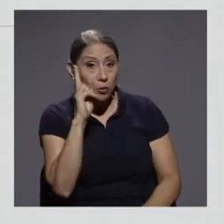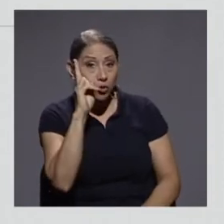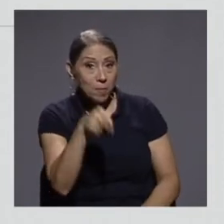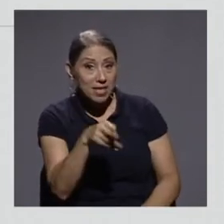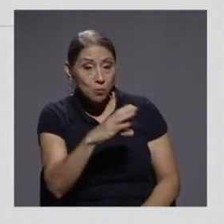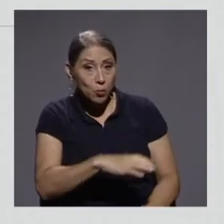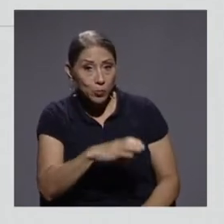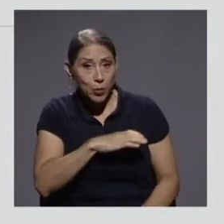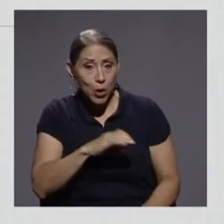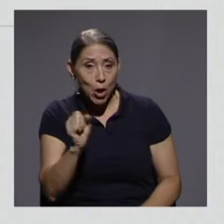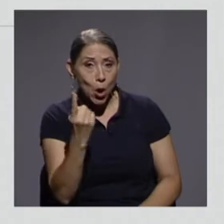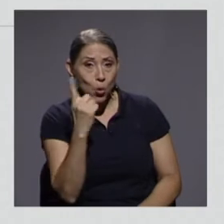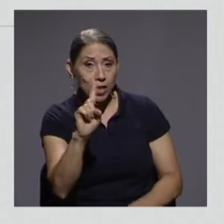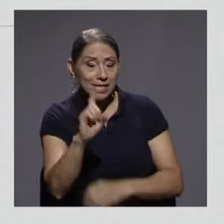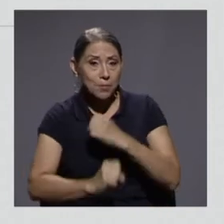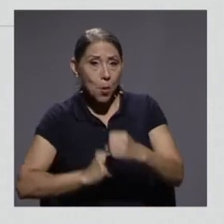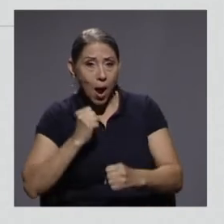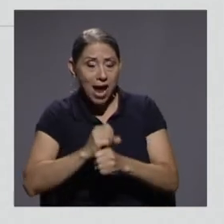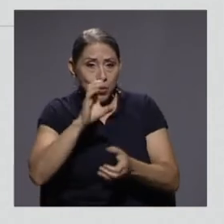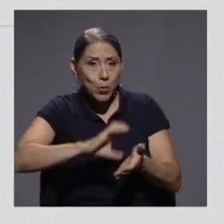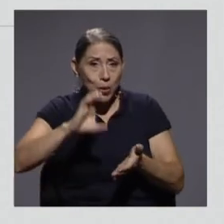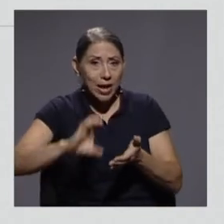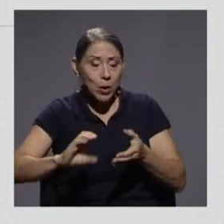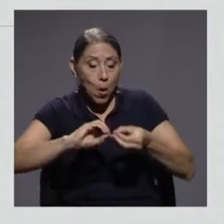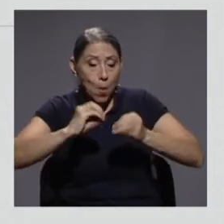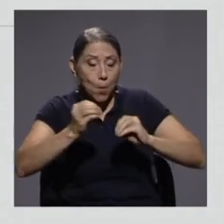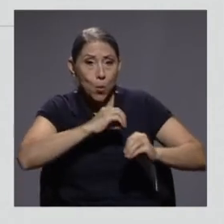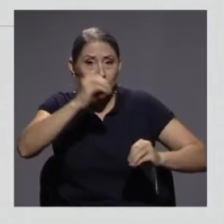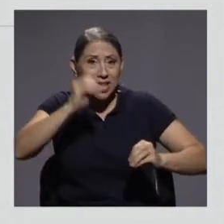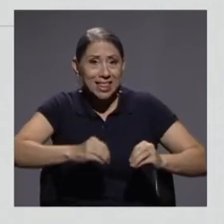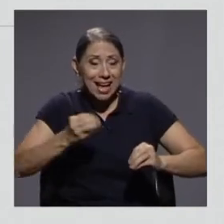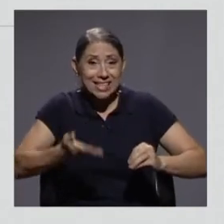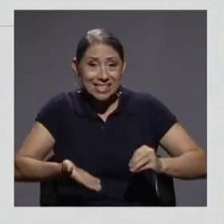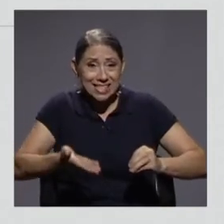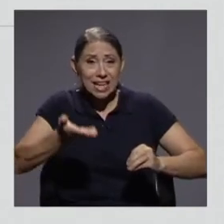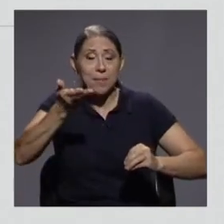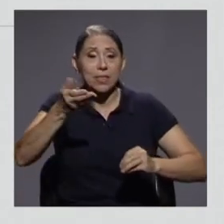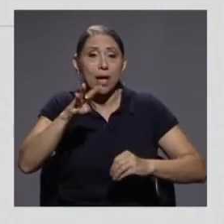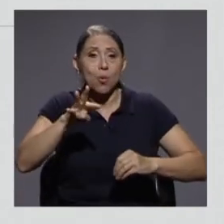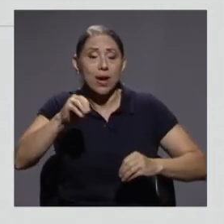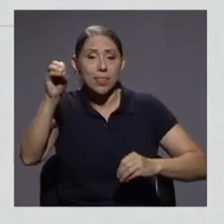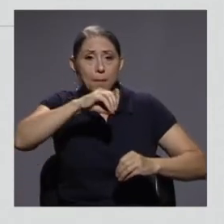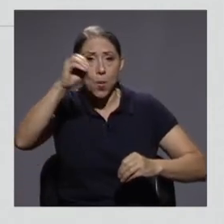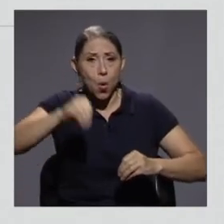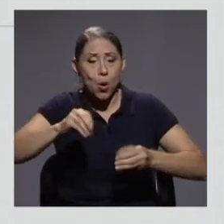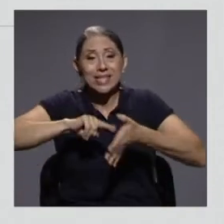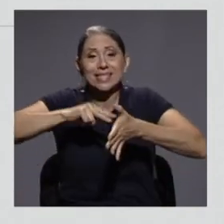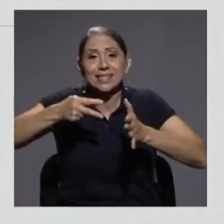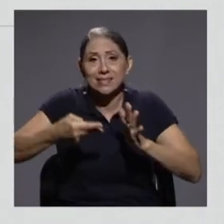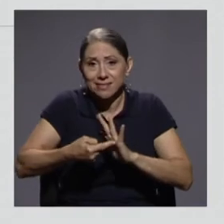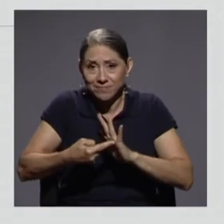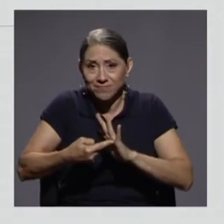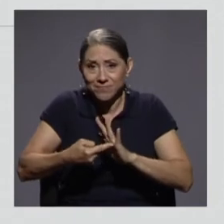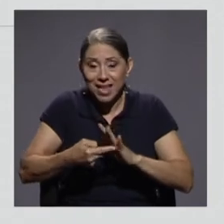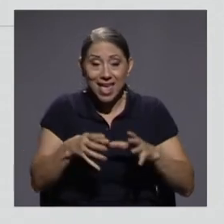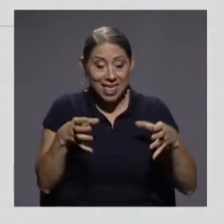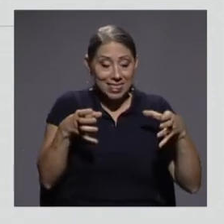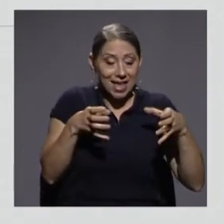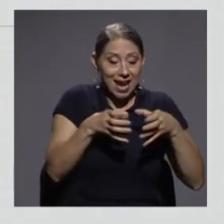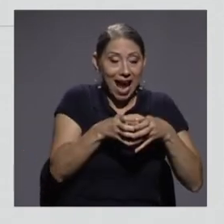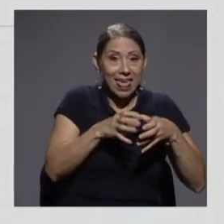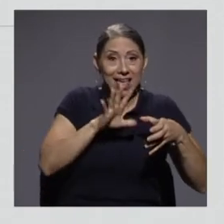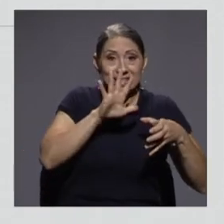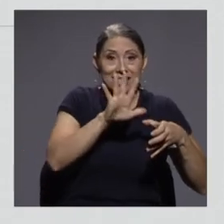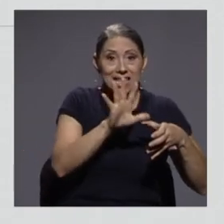décimo año, ese porcentaje se incrementa a un 40%. Es decir, dos de cada cinco